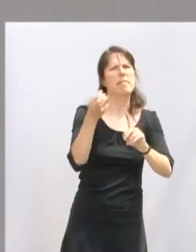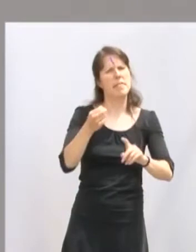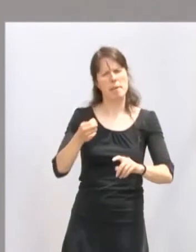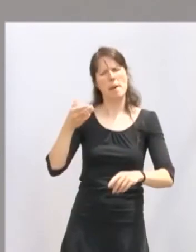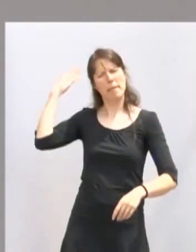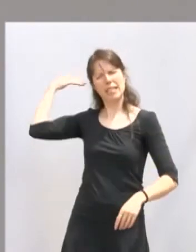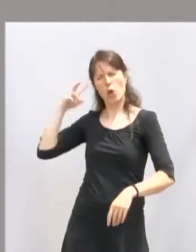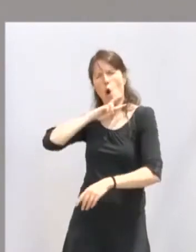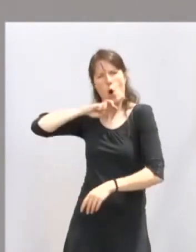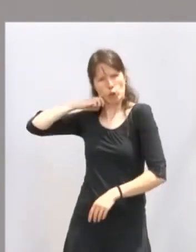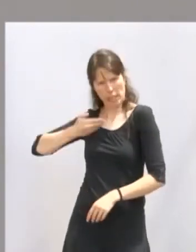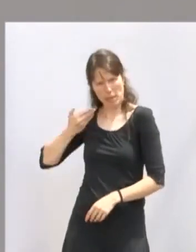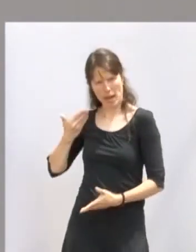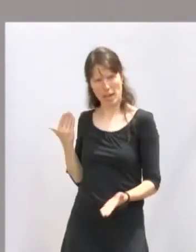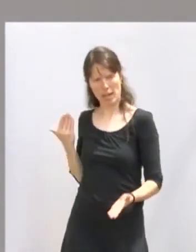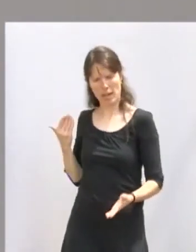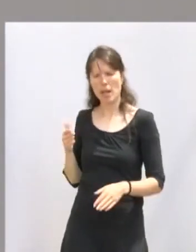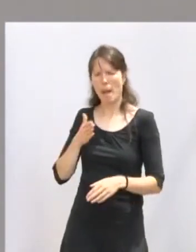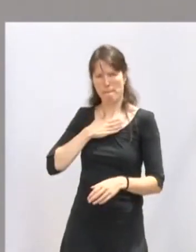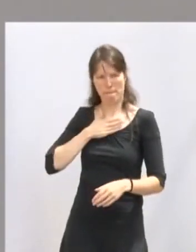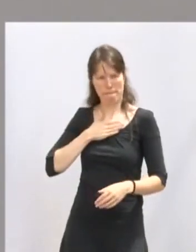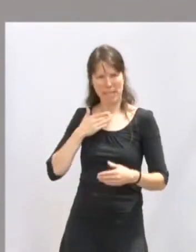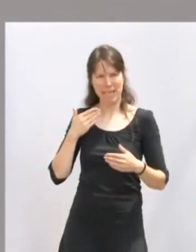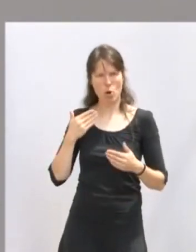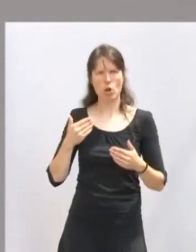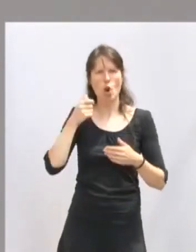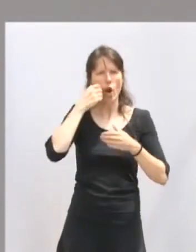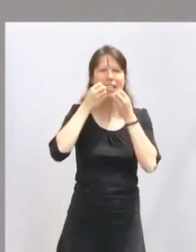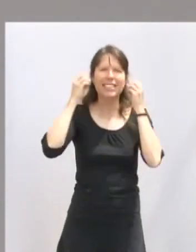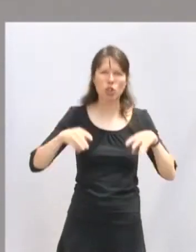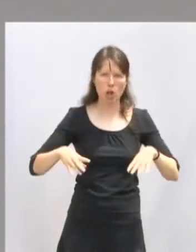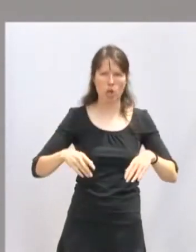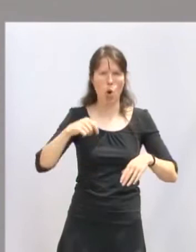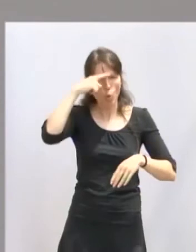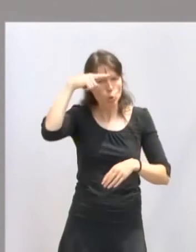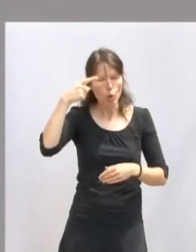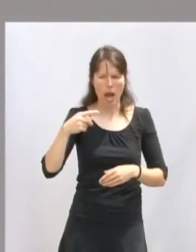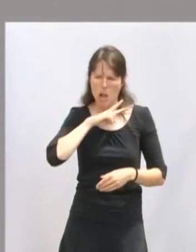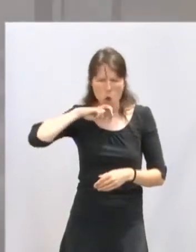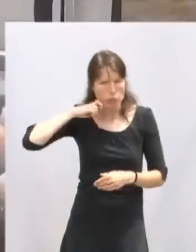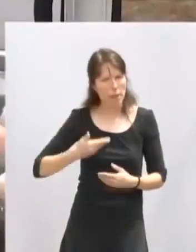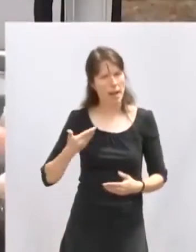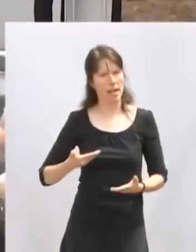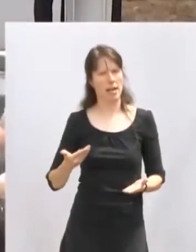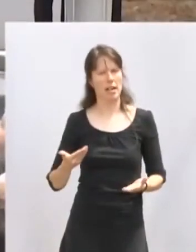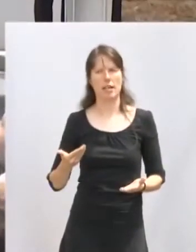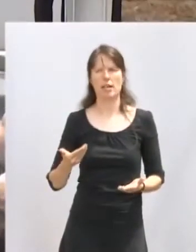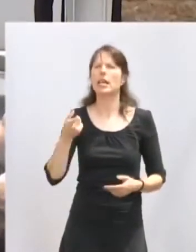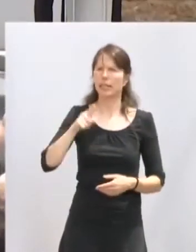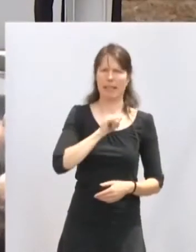nuestro pasado, nuestro patrimonio histórico-cultural, nuestras tradiciones, nuestra identidad.